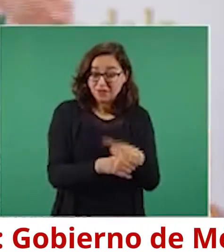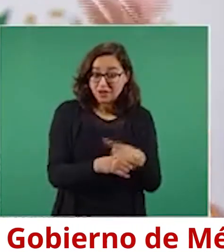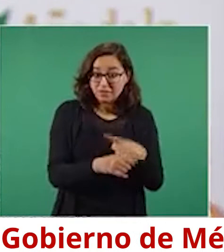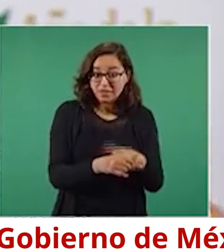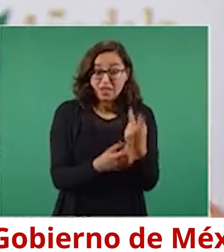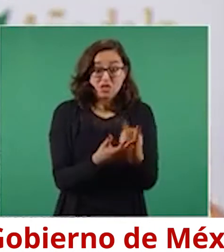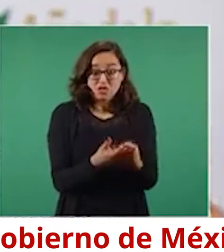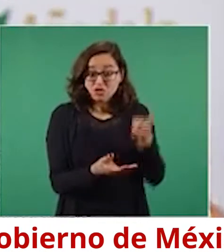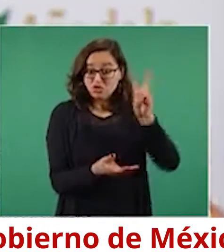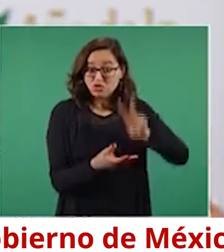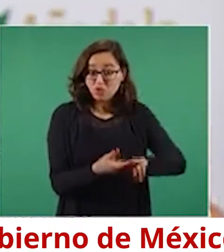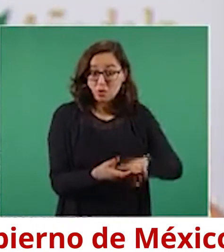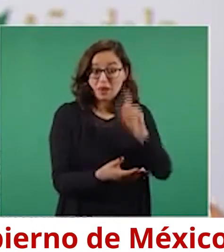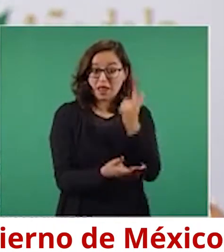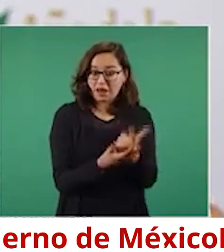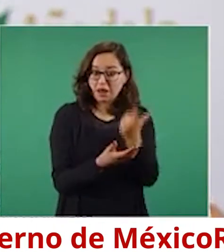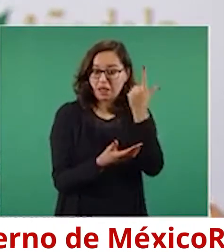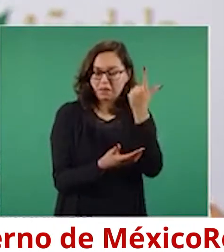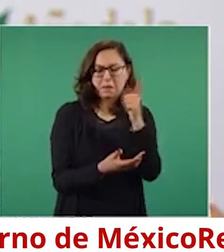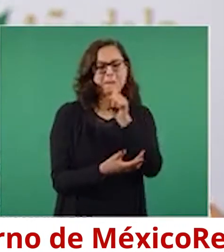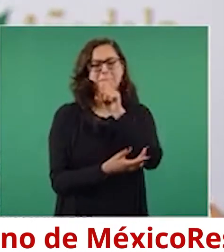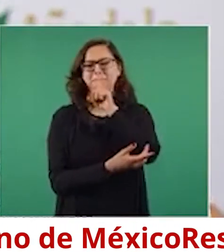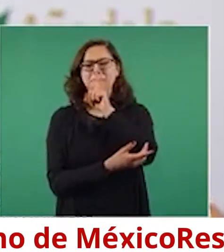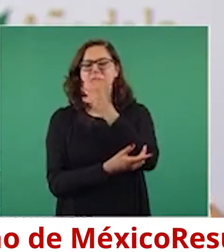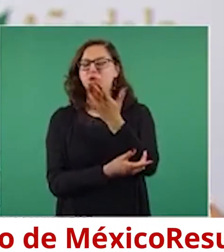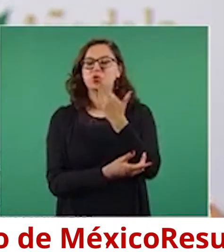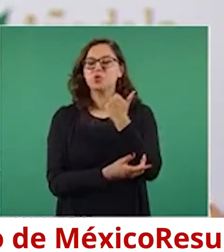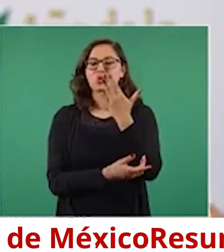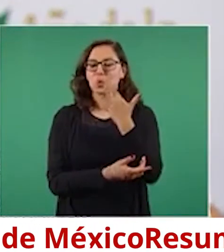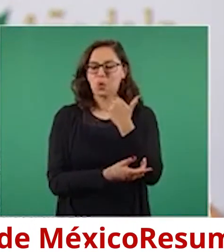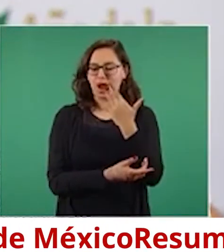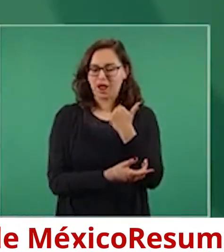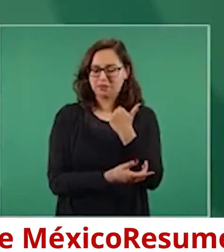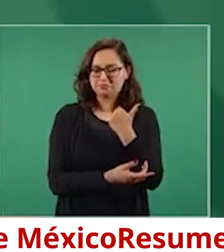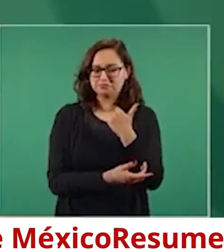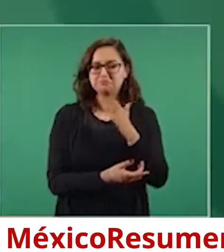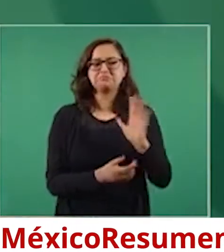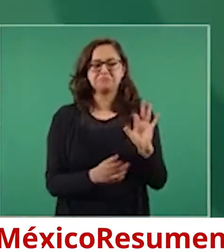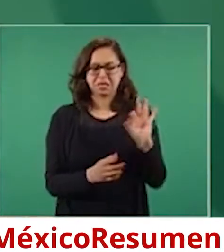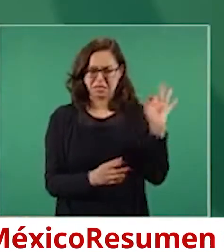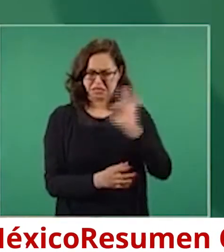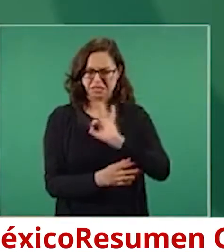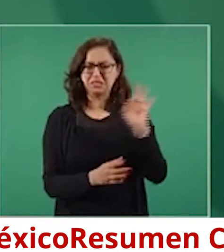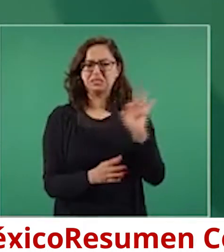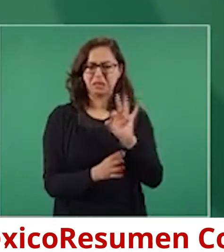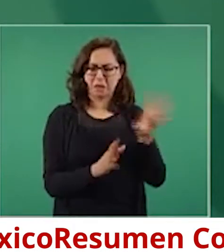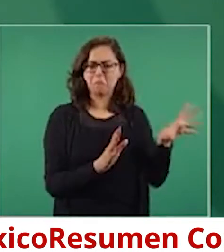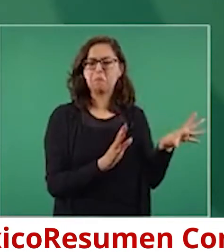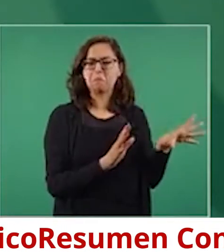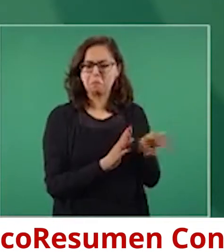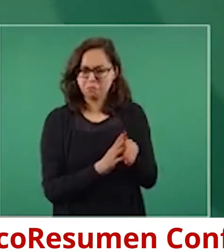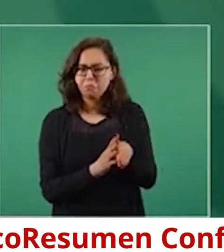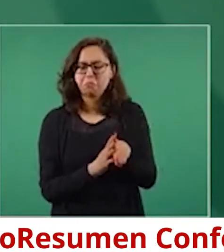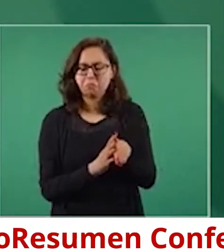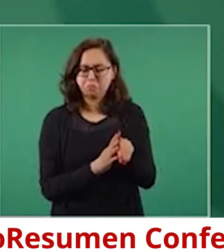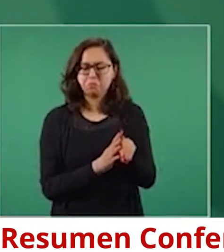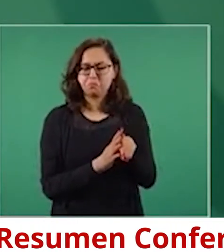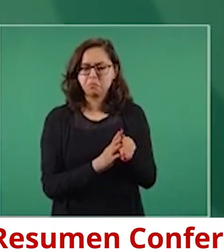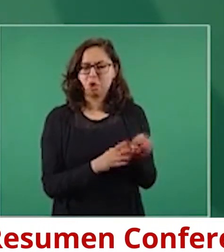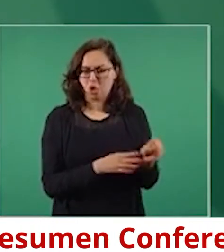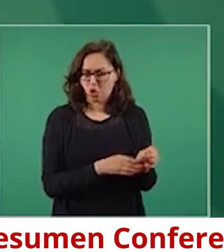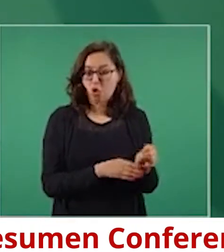que les produzcan mayor riesgo de COVID grave o un riesgo semejante al de las personas adultas,